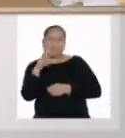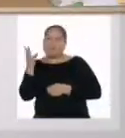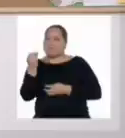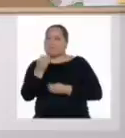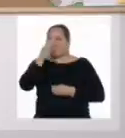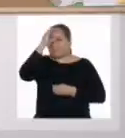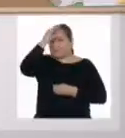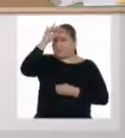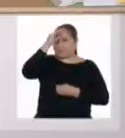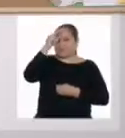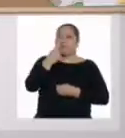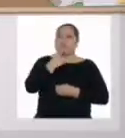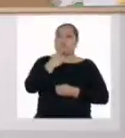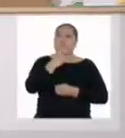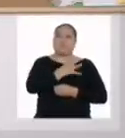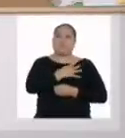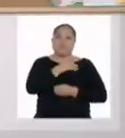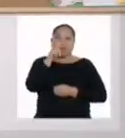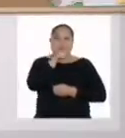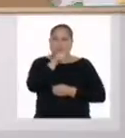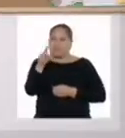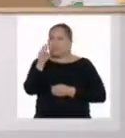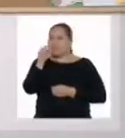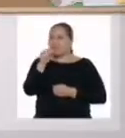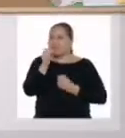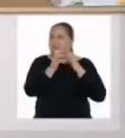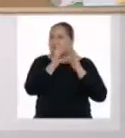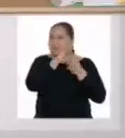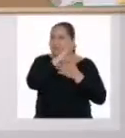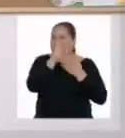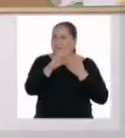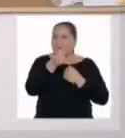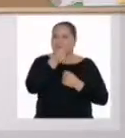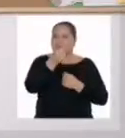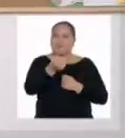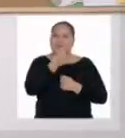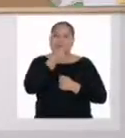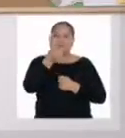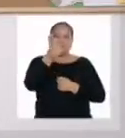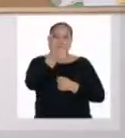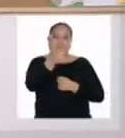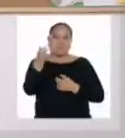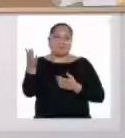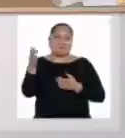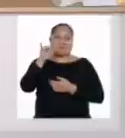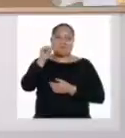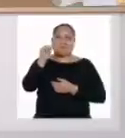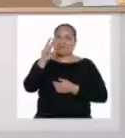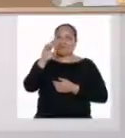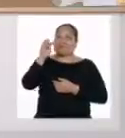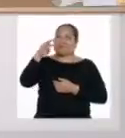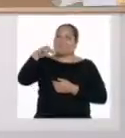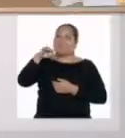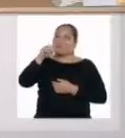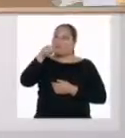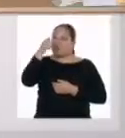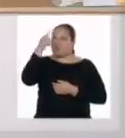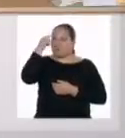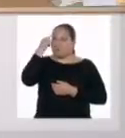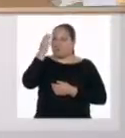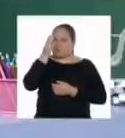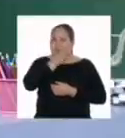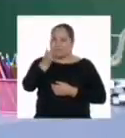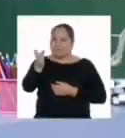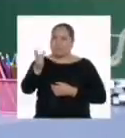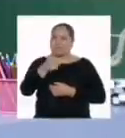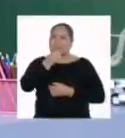muchos chicos y chicas de cuarto tienen cualidades para ser periodistas. Y tú, Yaremis, ¿has pensado en dedicarte al